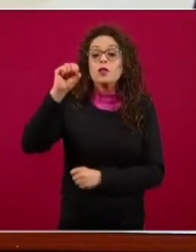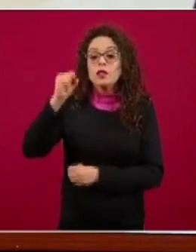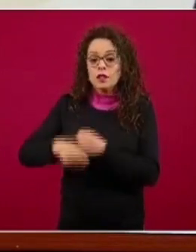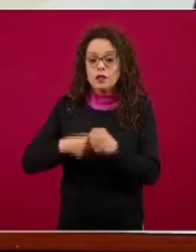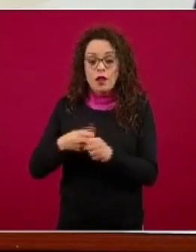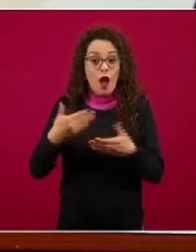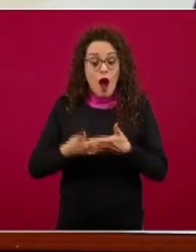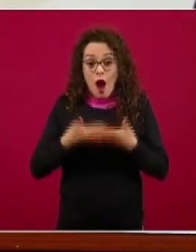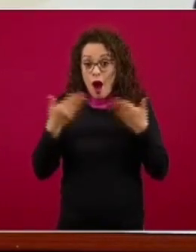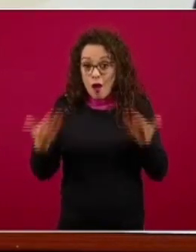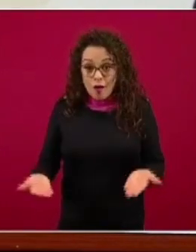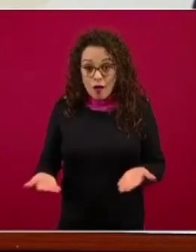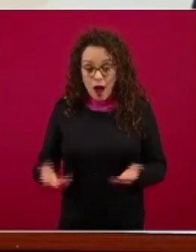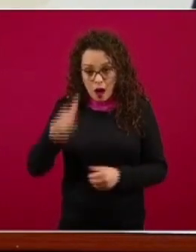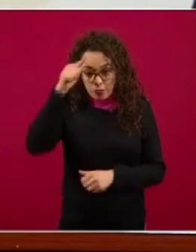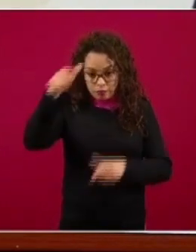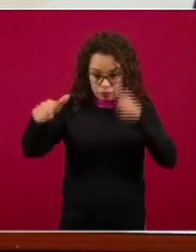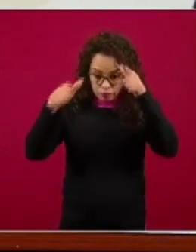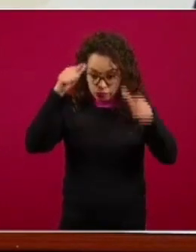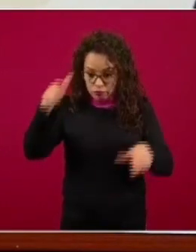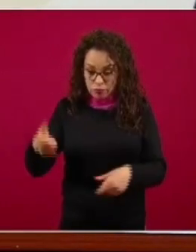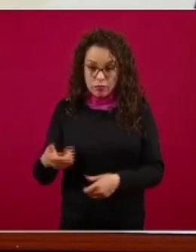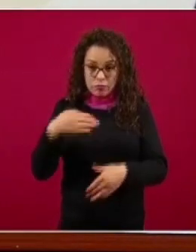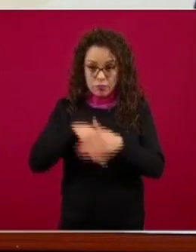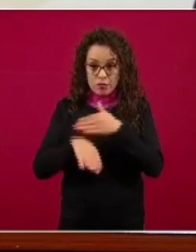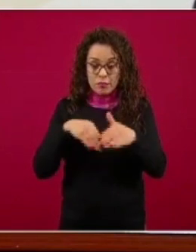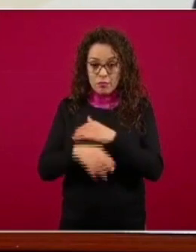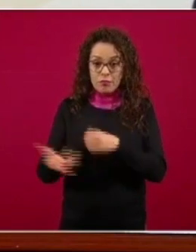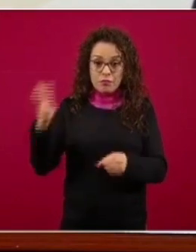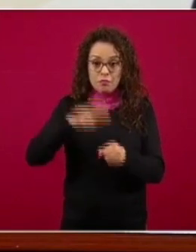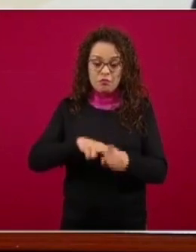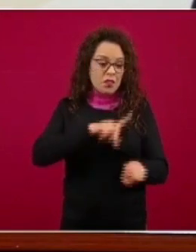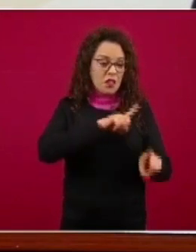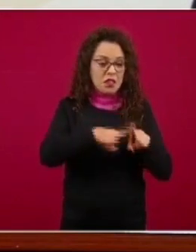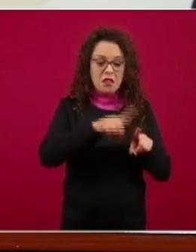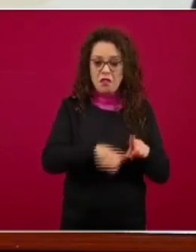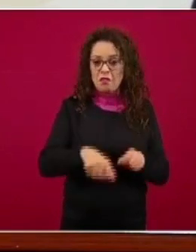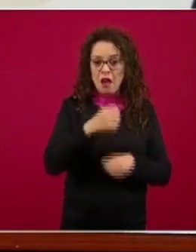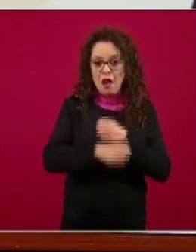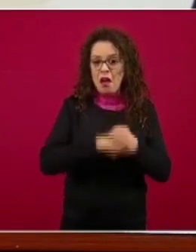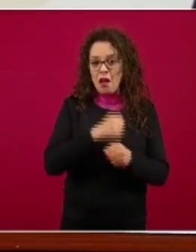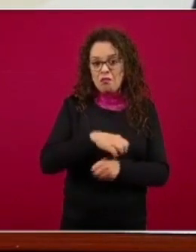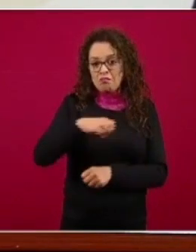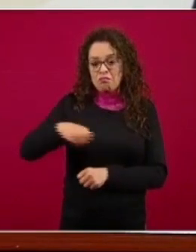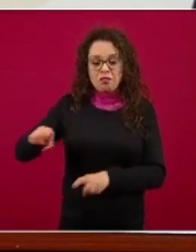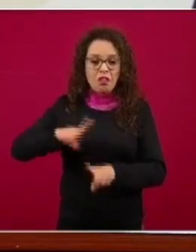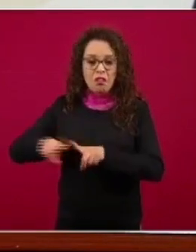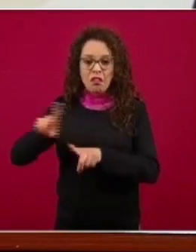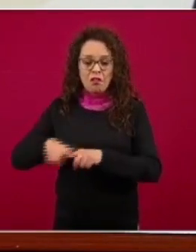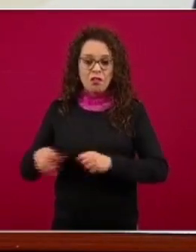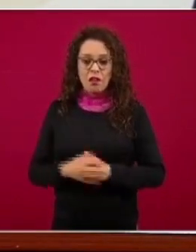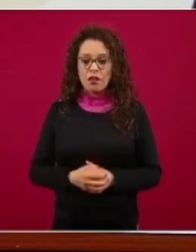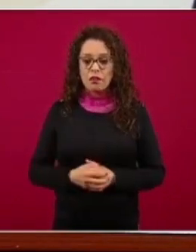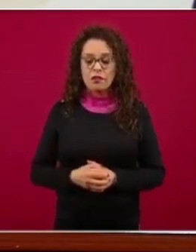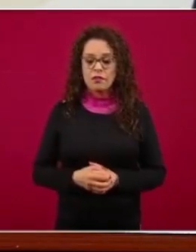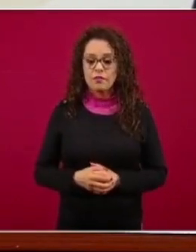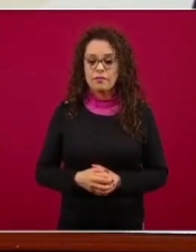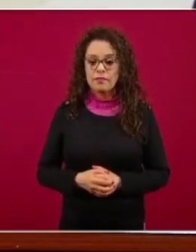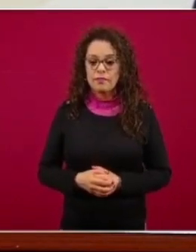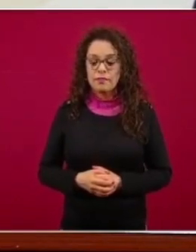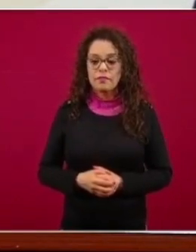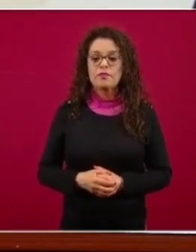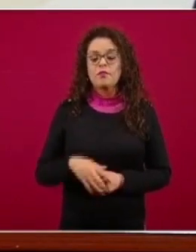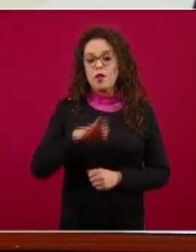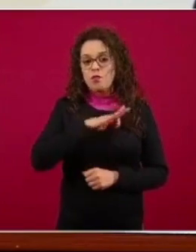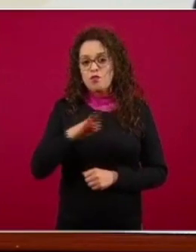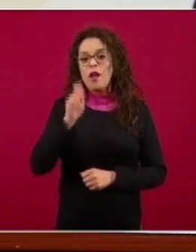prácticamente estamos viendo hospitalización de todos los grupos de edad seguramente es multifactorial puede ser más